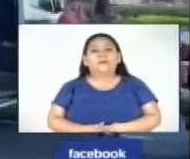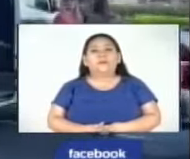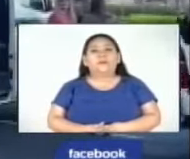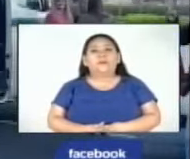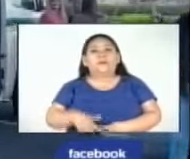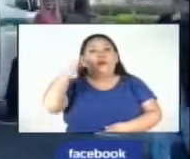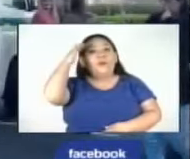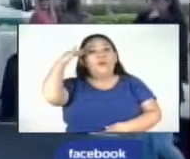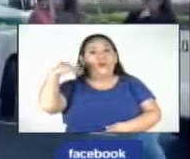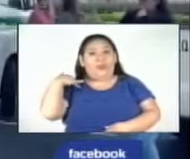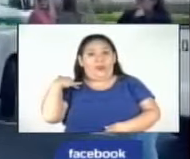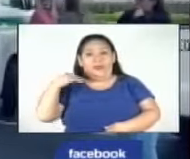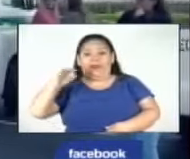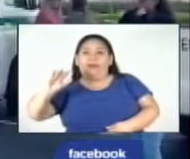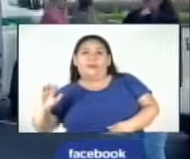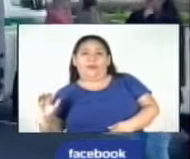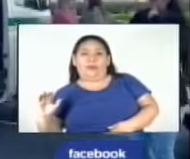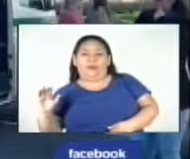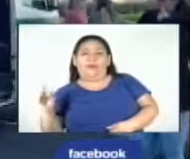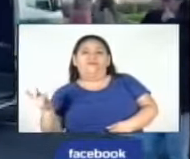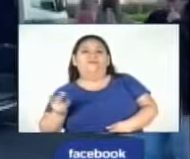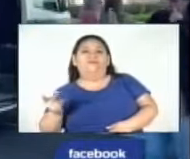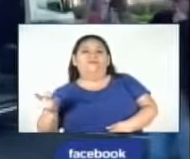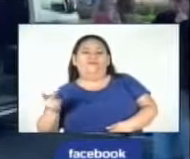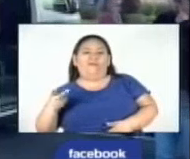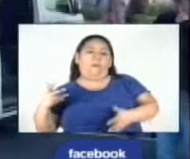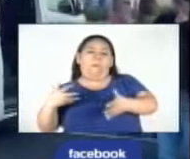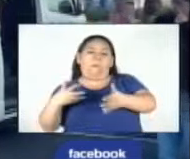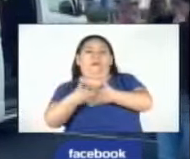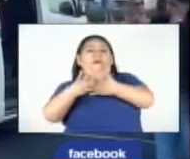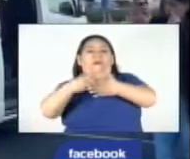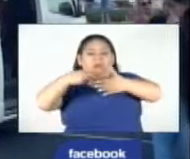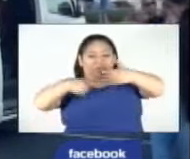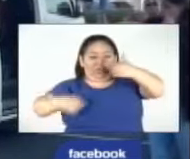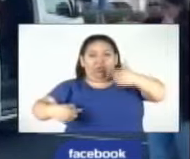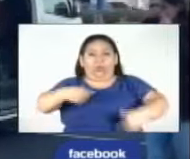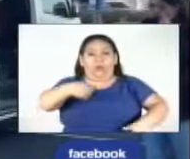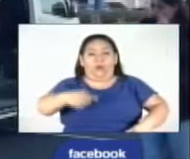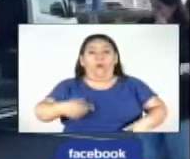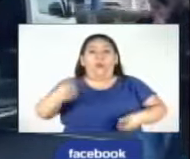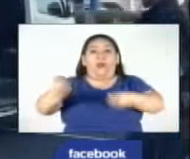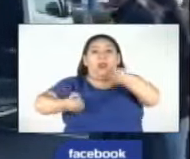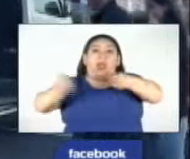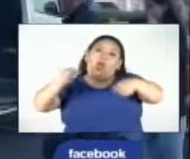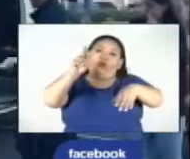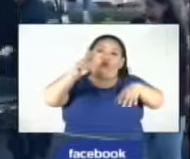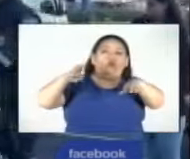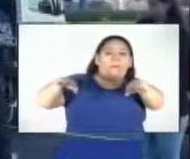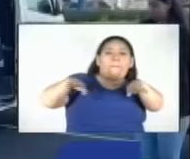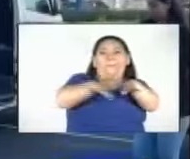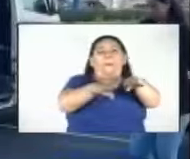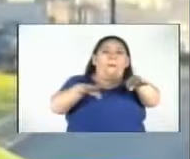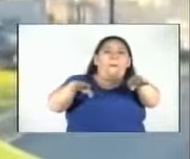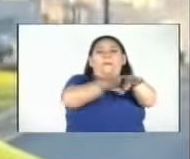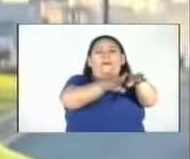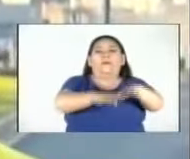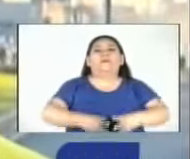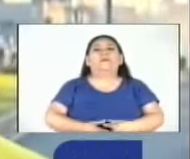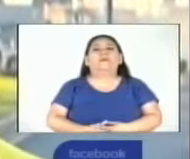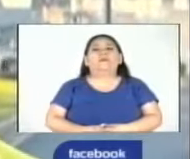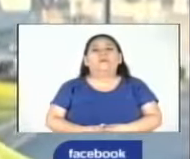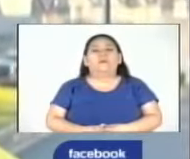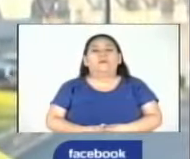Una mujer y una menor de edad resultaron lesionadas tras el impacto de las dos camionetas y los dos vehículos particulares.